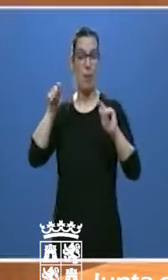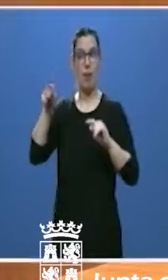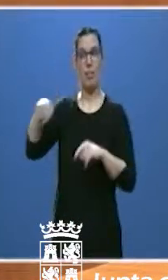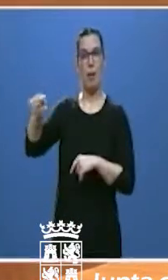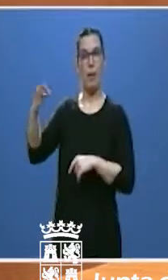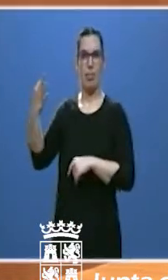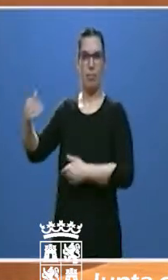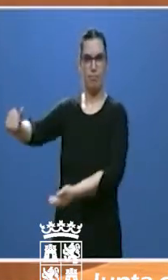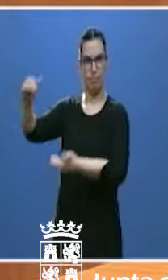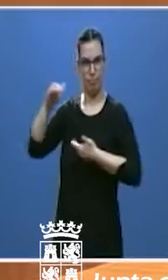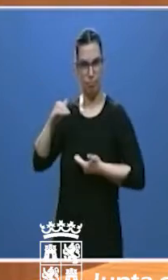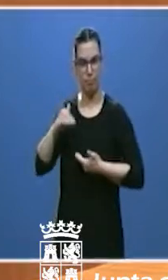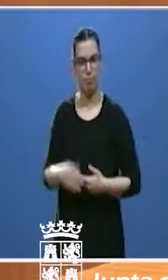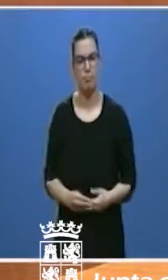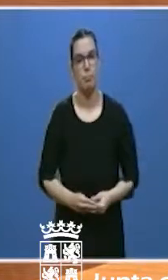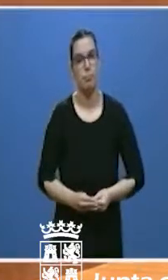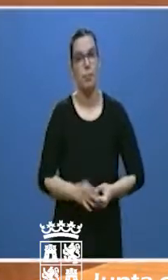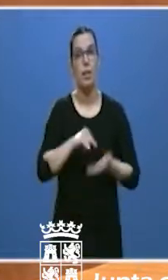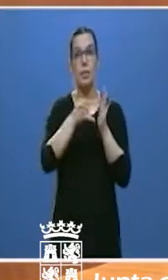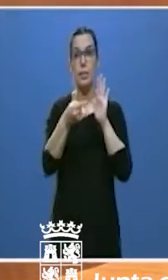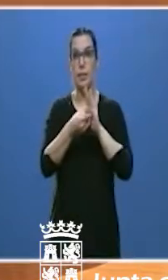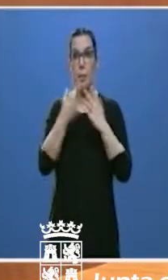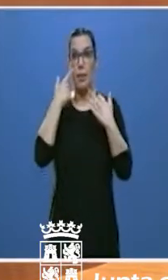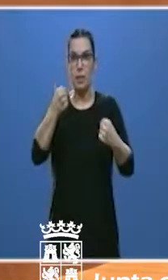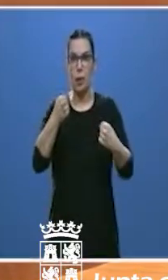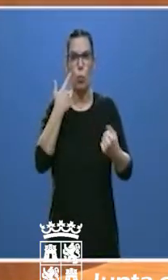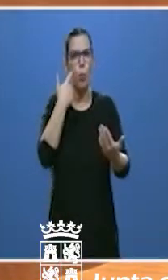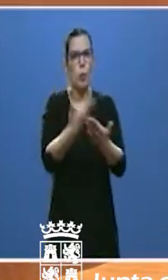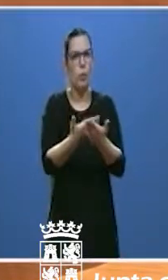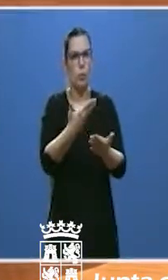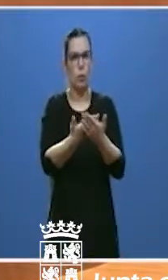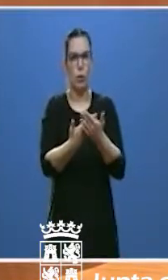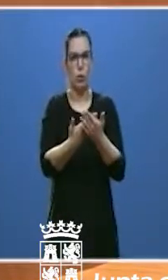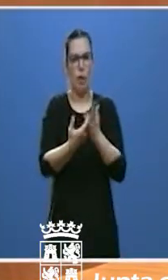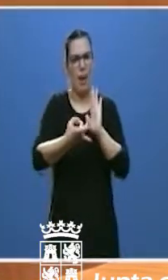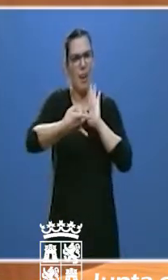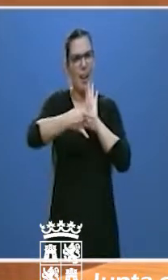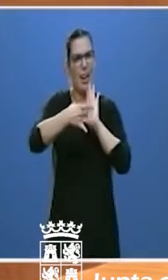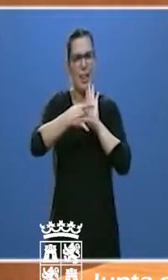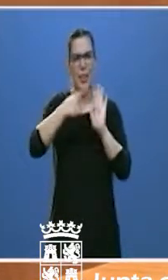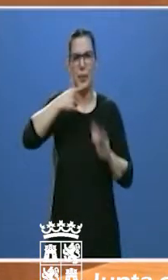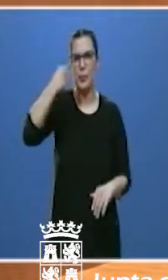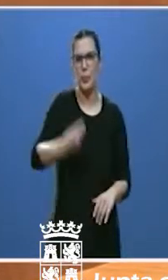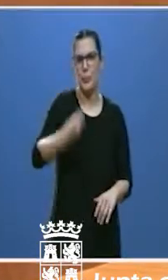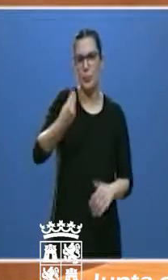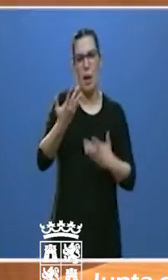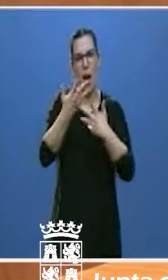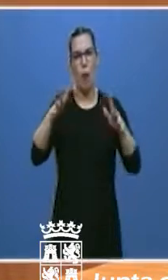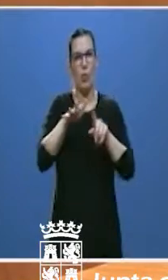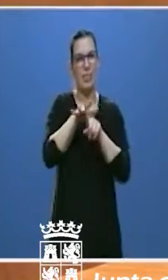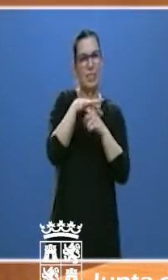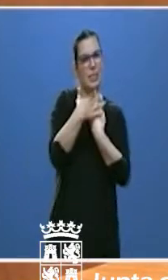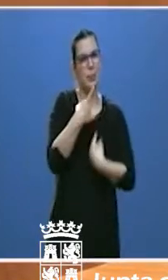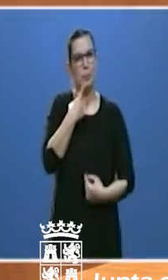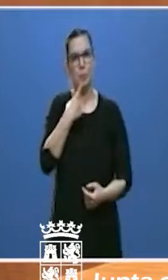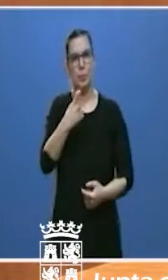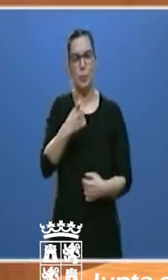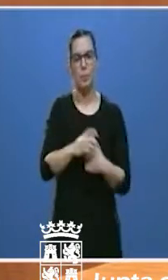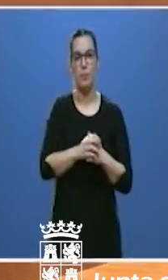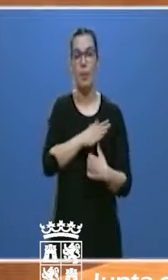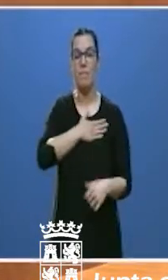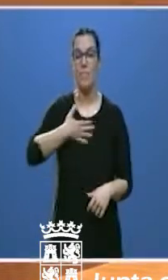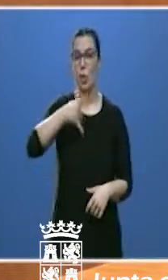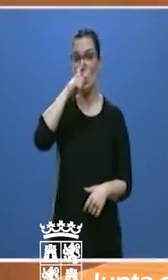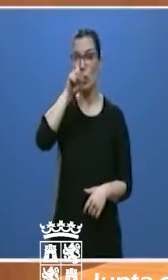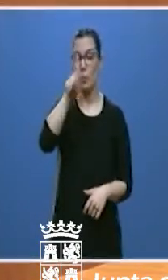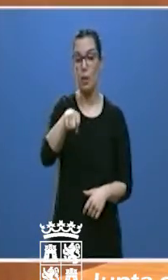Nuestro sistema de salud está demostrando una enorme calidad en las circunstancias más difíciles. Me gustaría recordar que